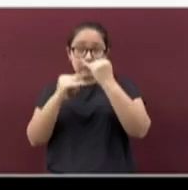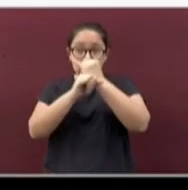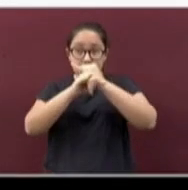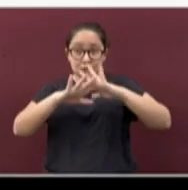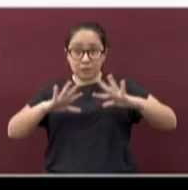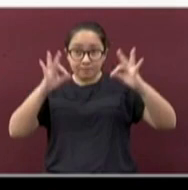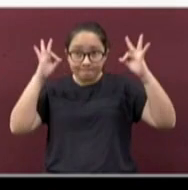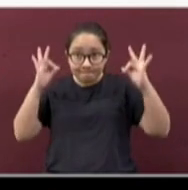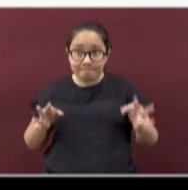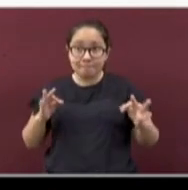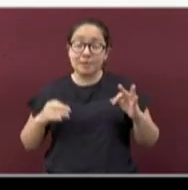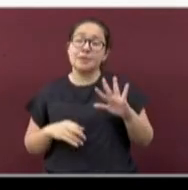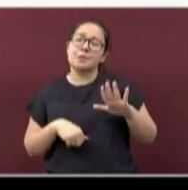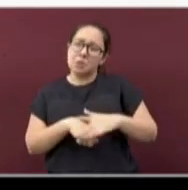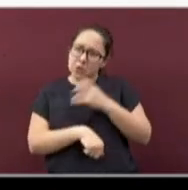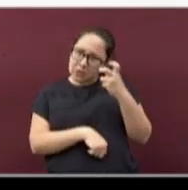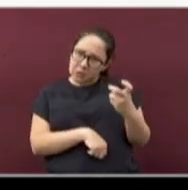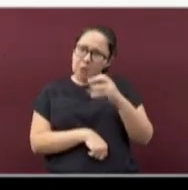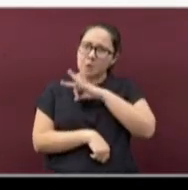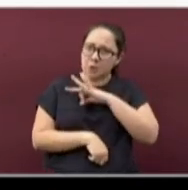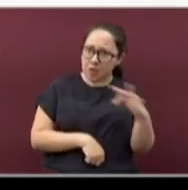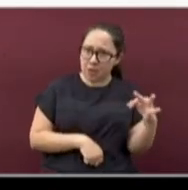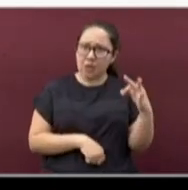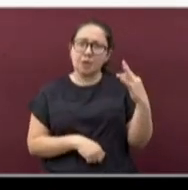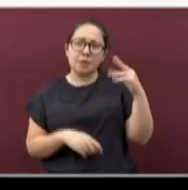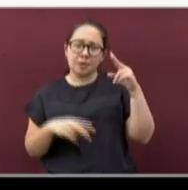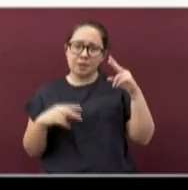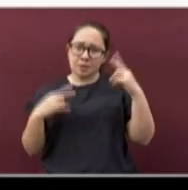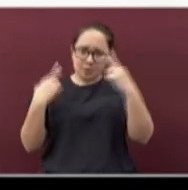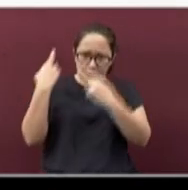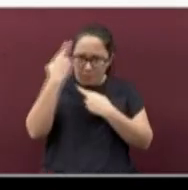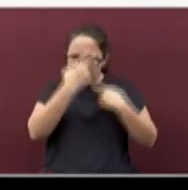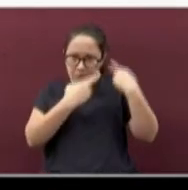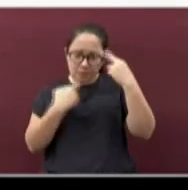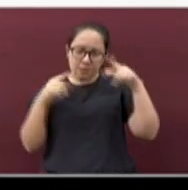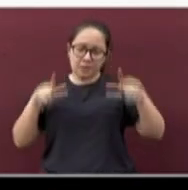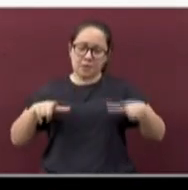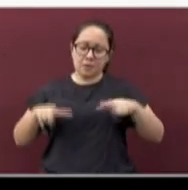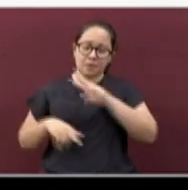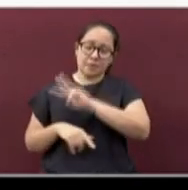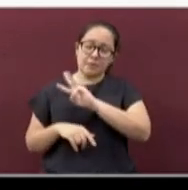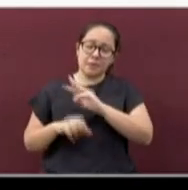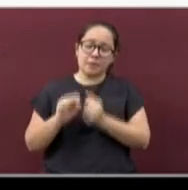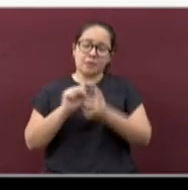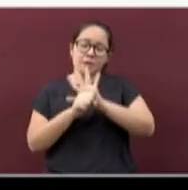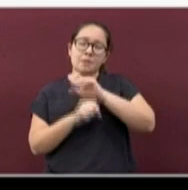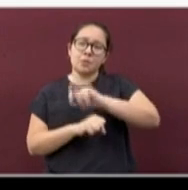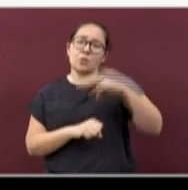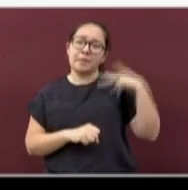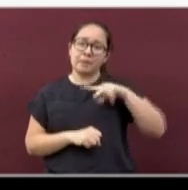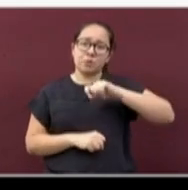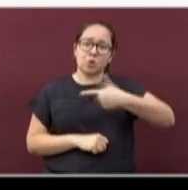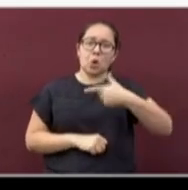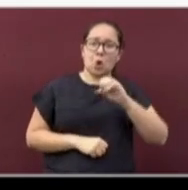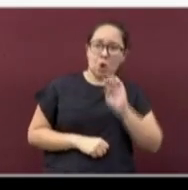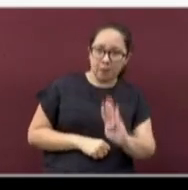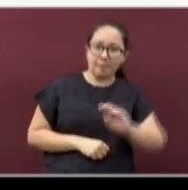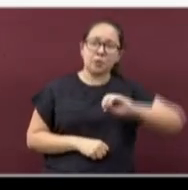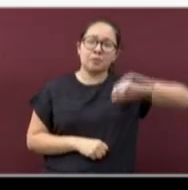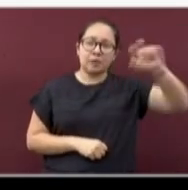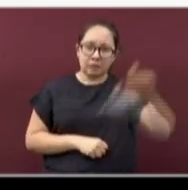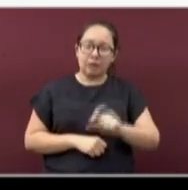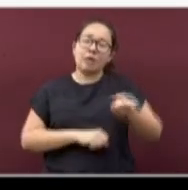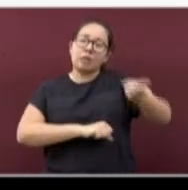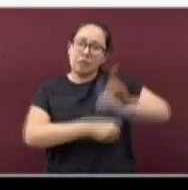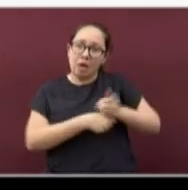ello, puede visitar la página oficial coronavirus.veracruz.gov.mx, en donde